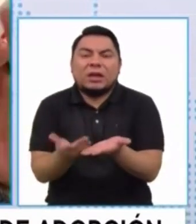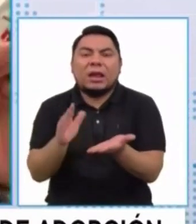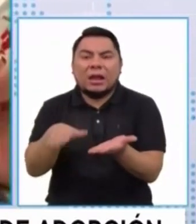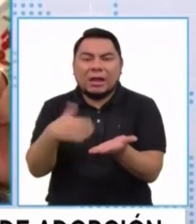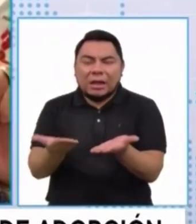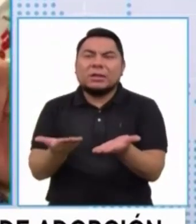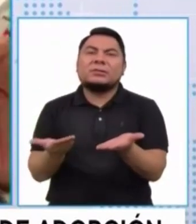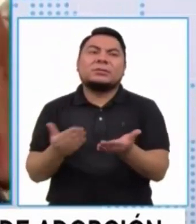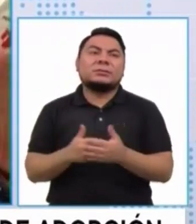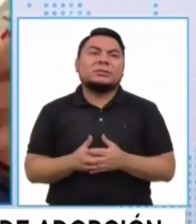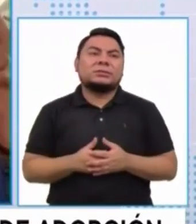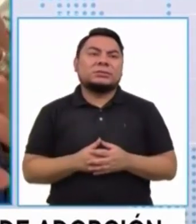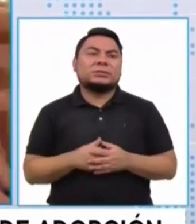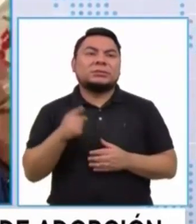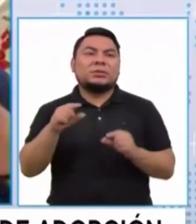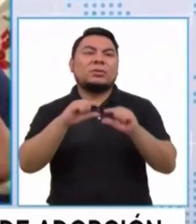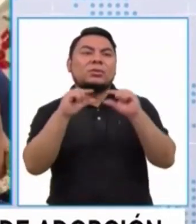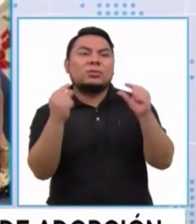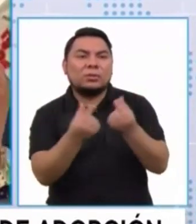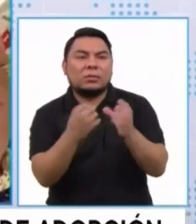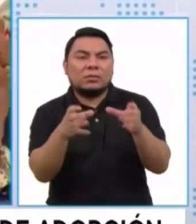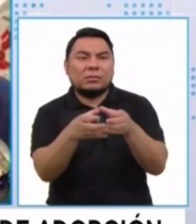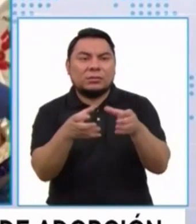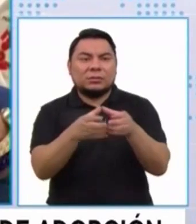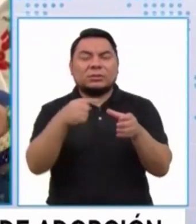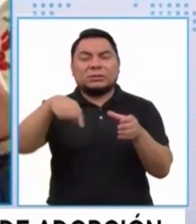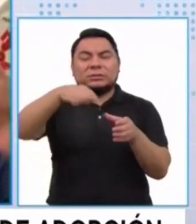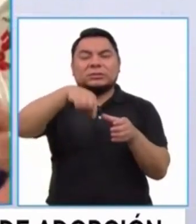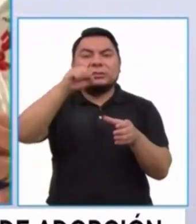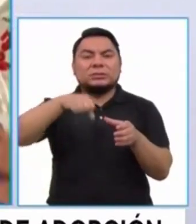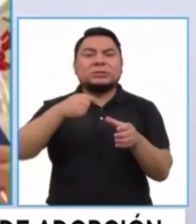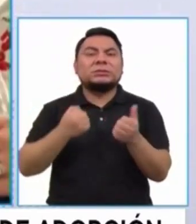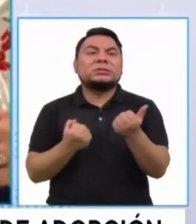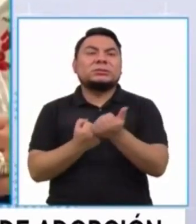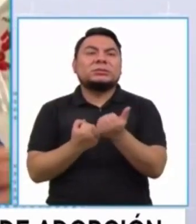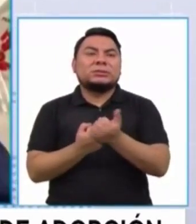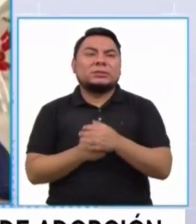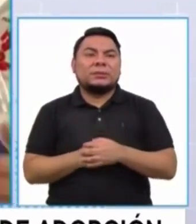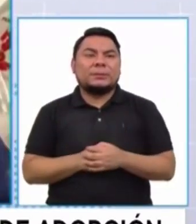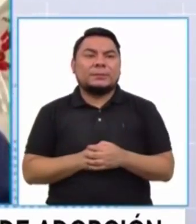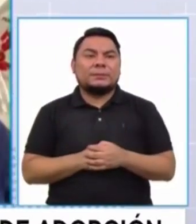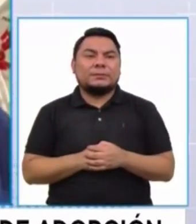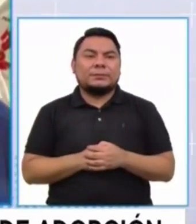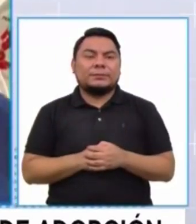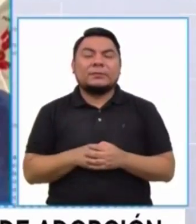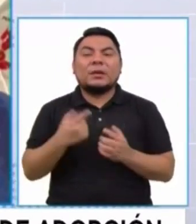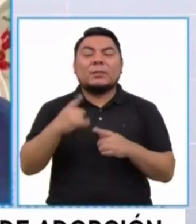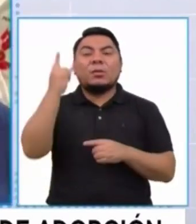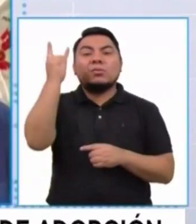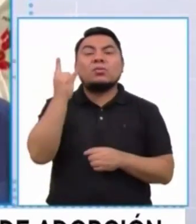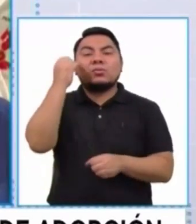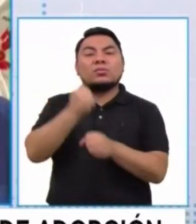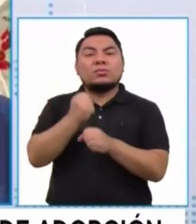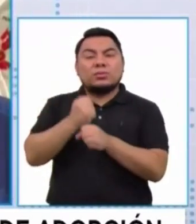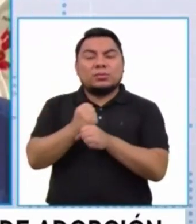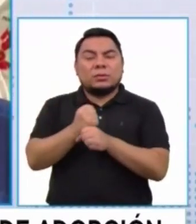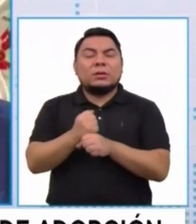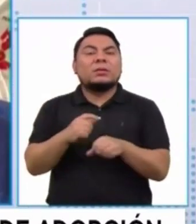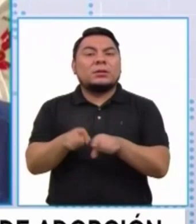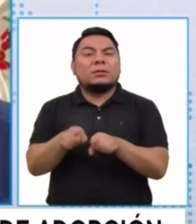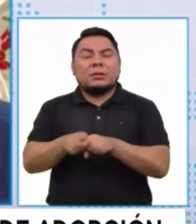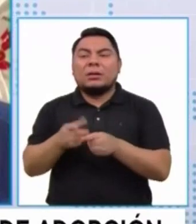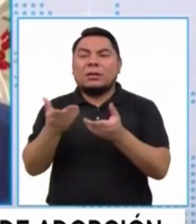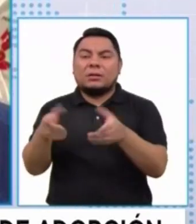existe los grupos ignorantes que van ante cualquier emergencia, existe la